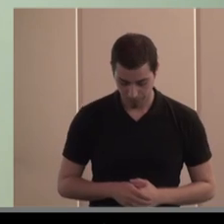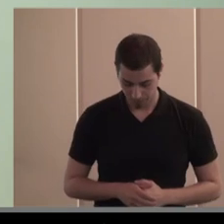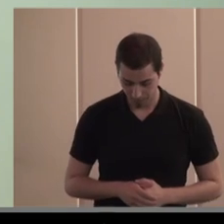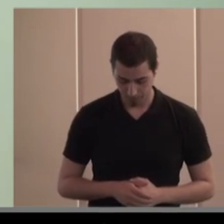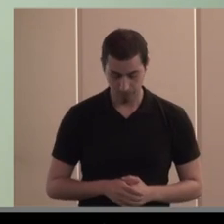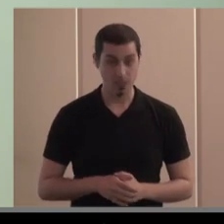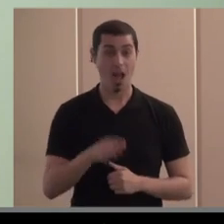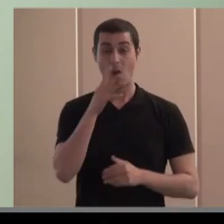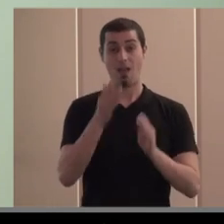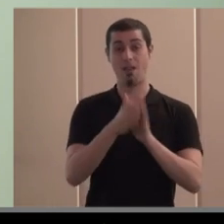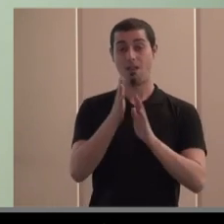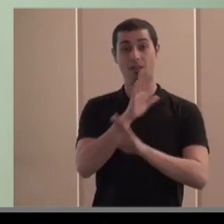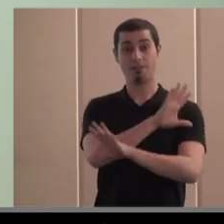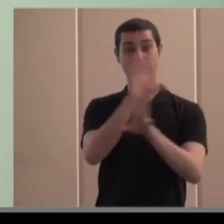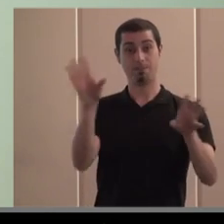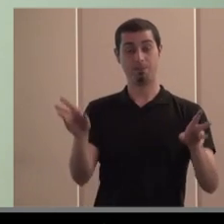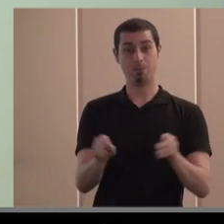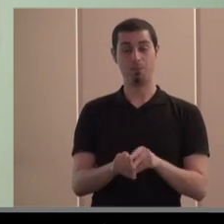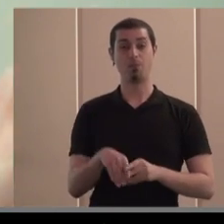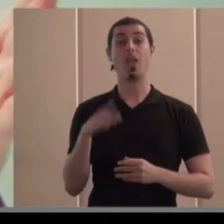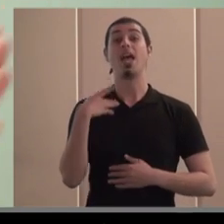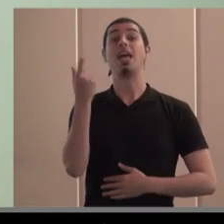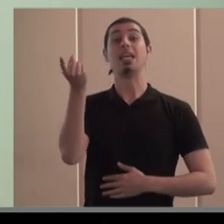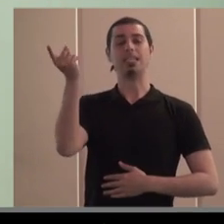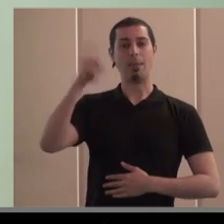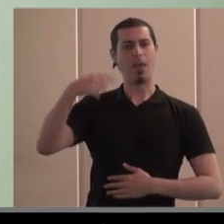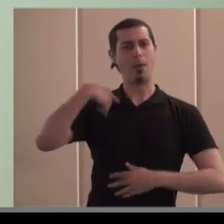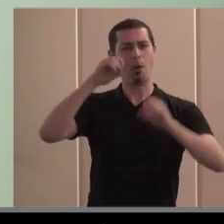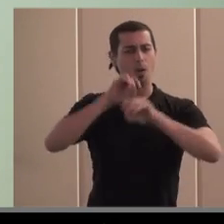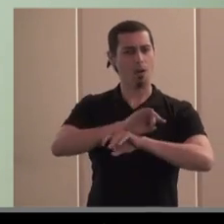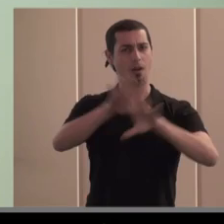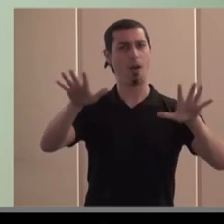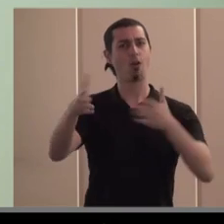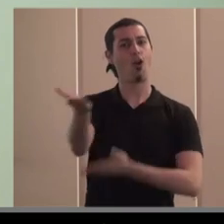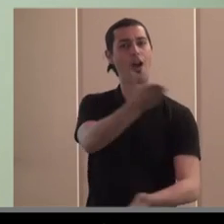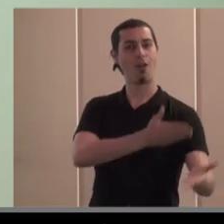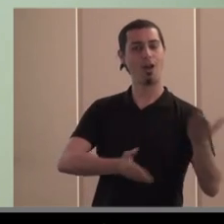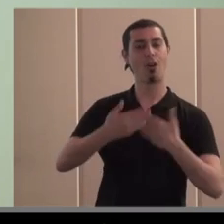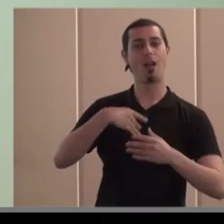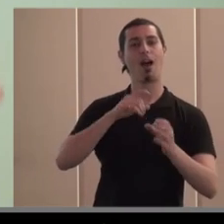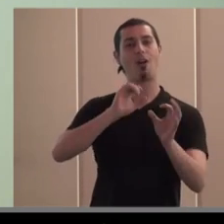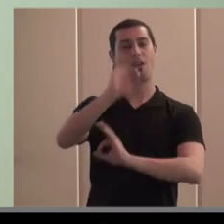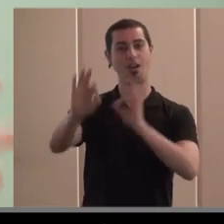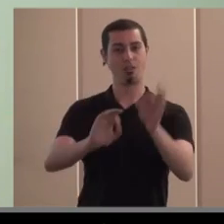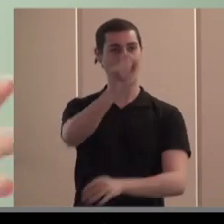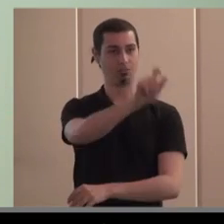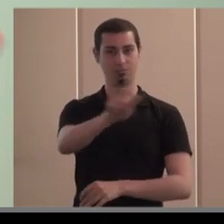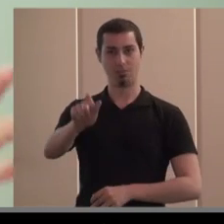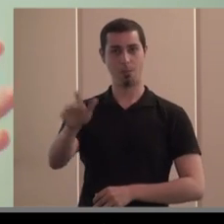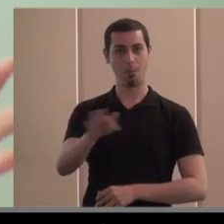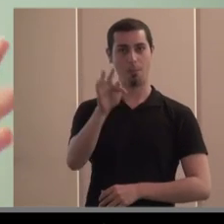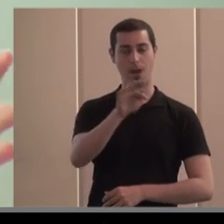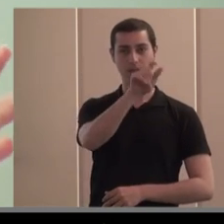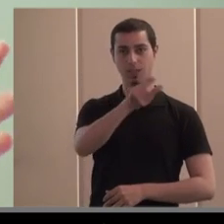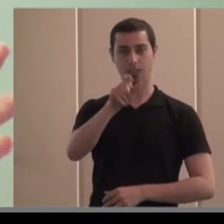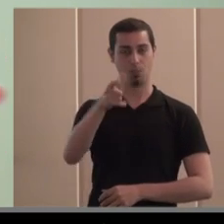voy ya concluyendo también tenemos que extender esta colaboración a las organizaciones ciudadanas y a otros agentes clave de nuestro